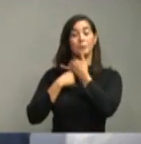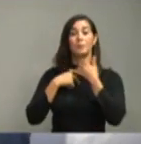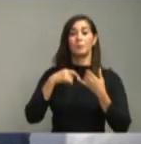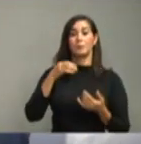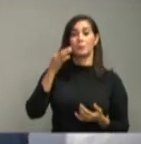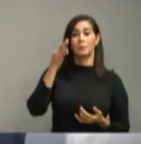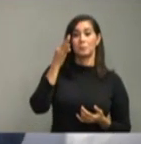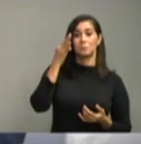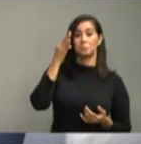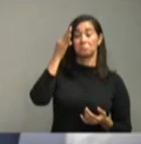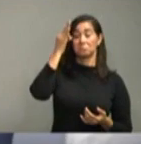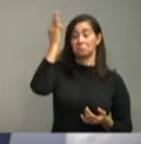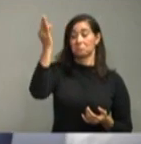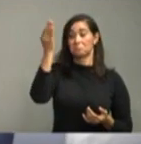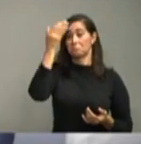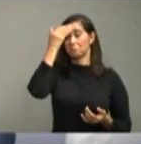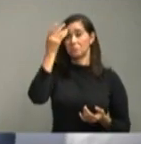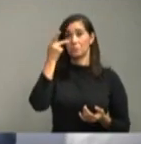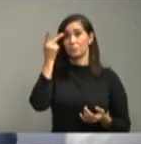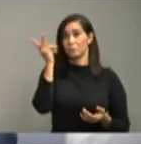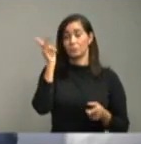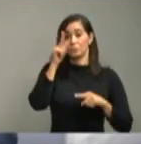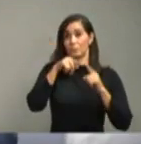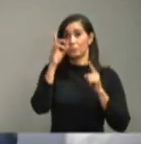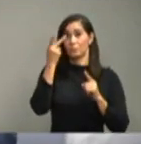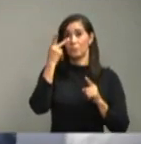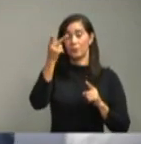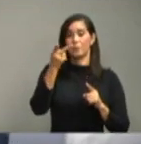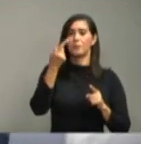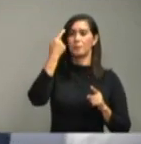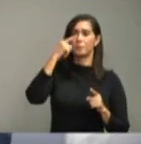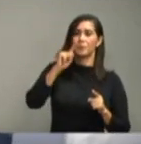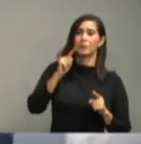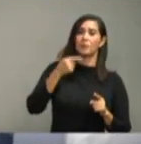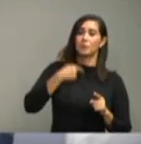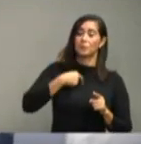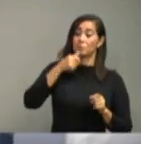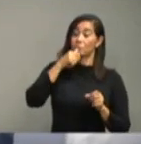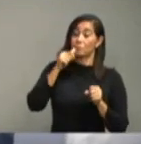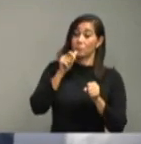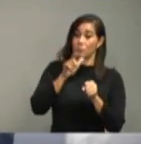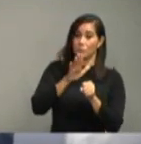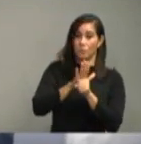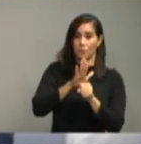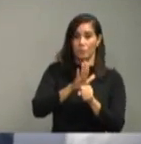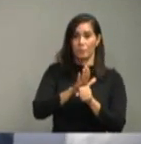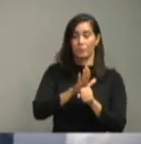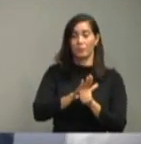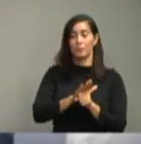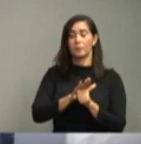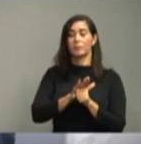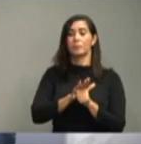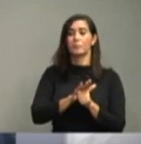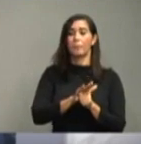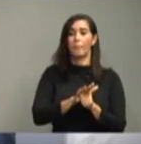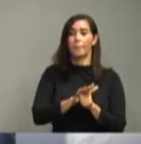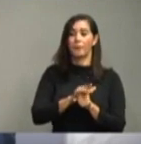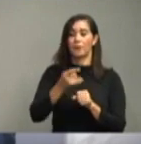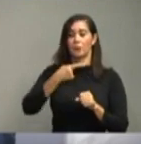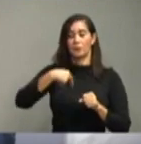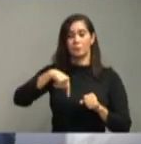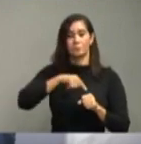quisiera que la hagan otro, pero yo le prometo que la, con los datos que estamos